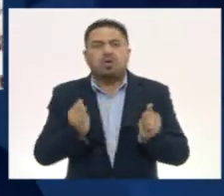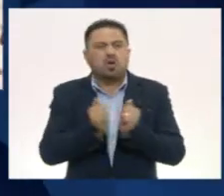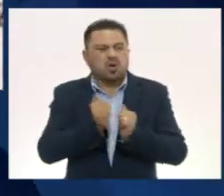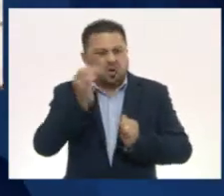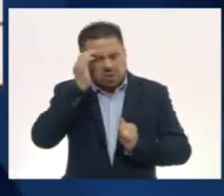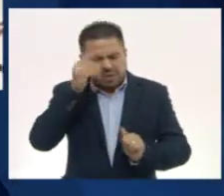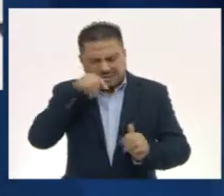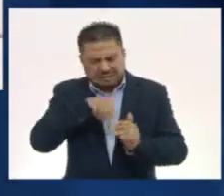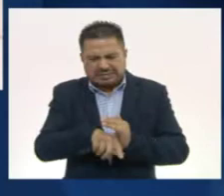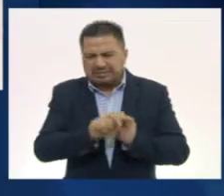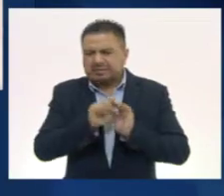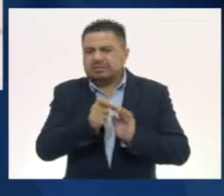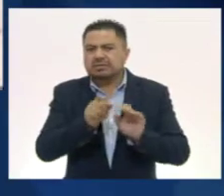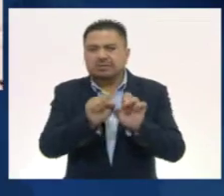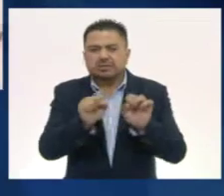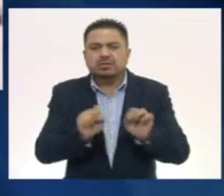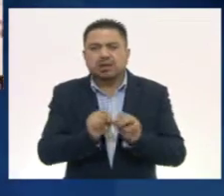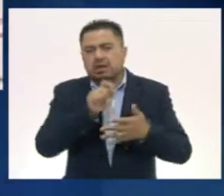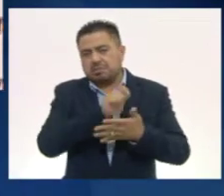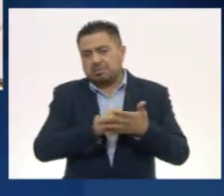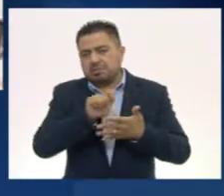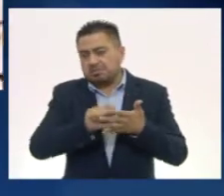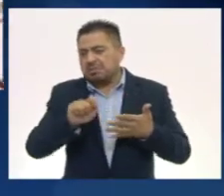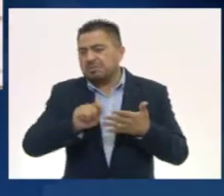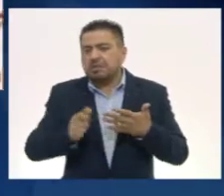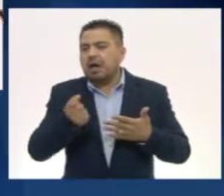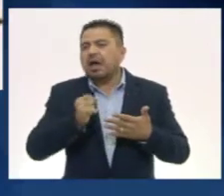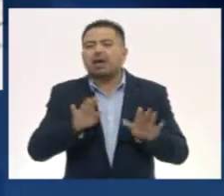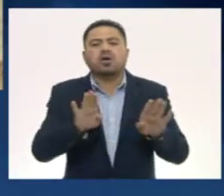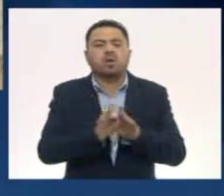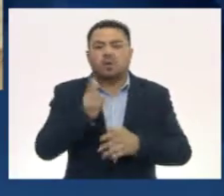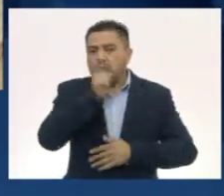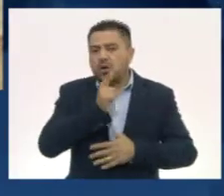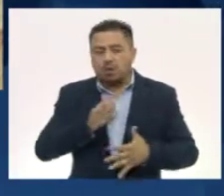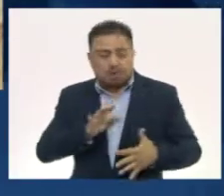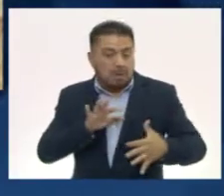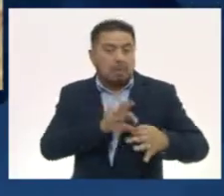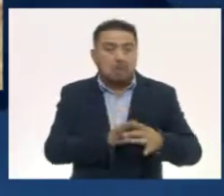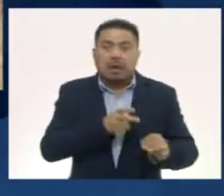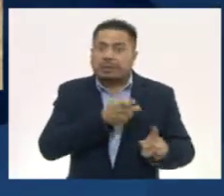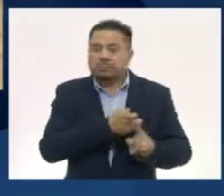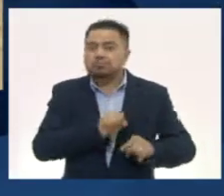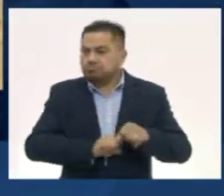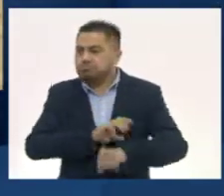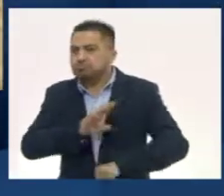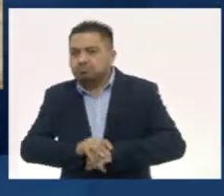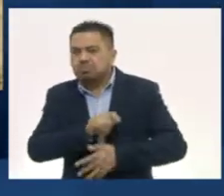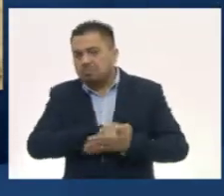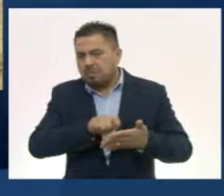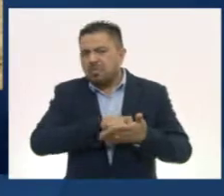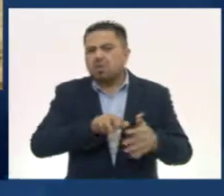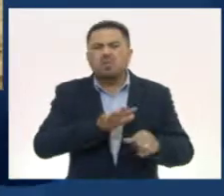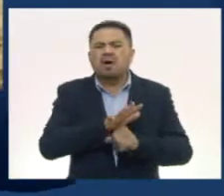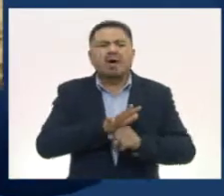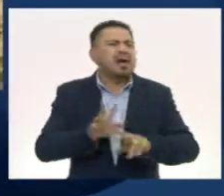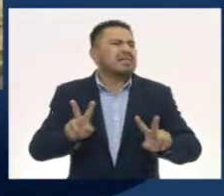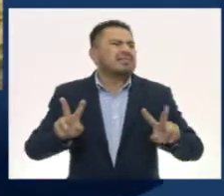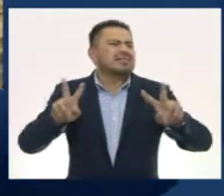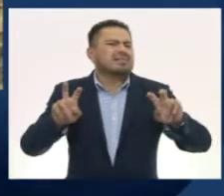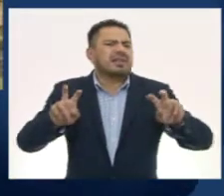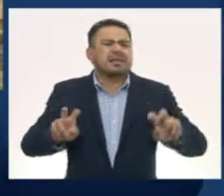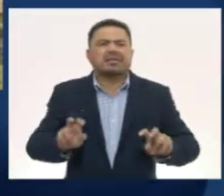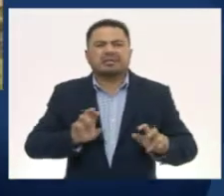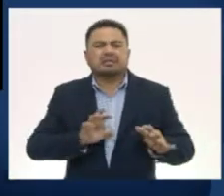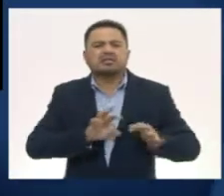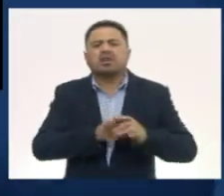conocimiento profundo de los sistemas de escritura, así como de la lengua. Esto les permitía escribir sobre cualquier tema que